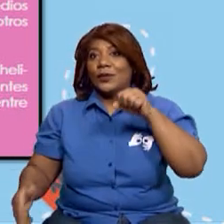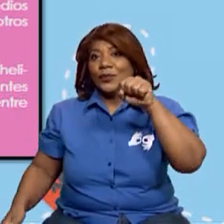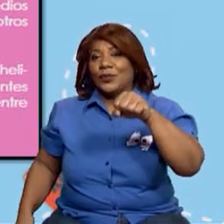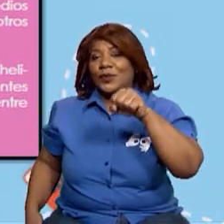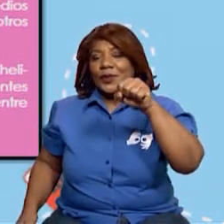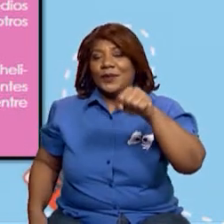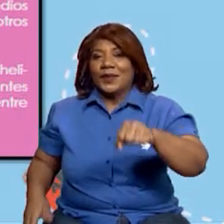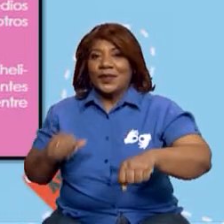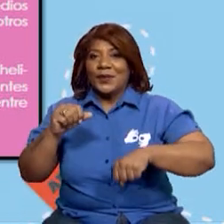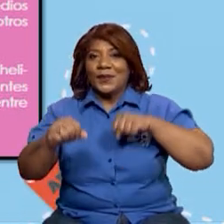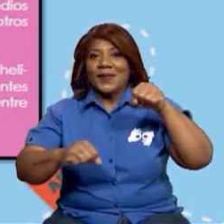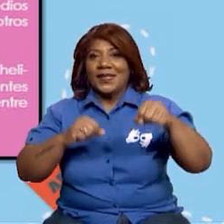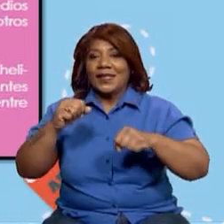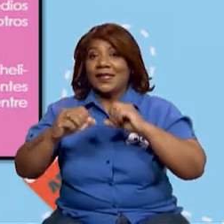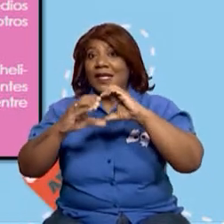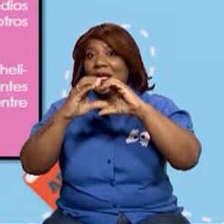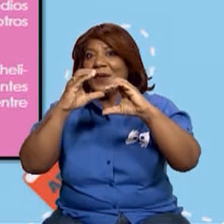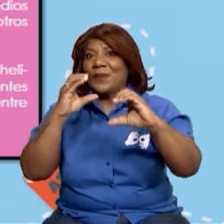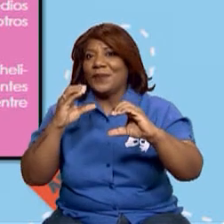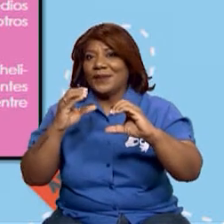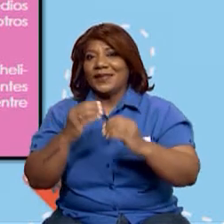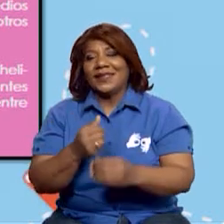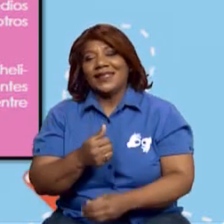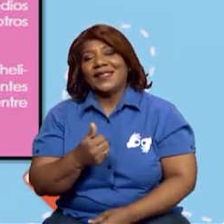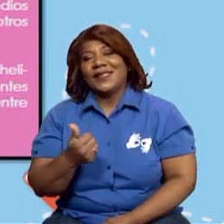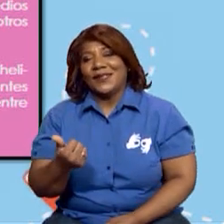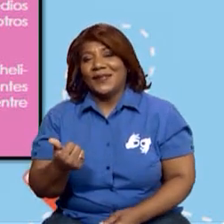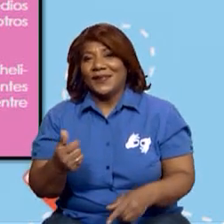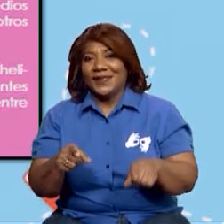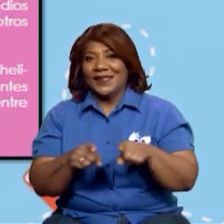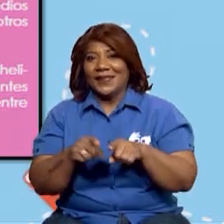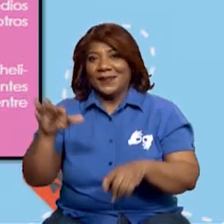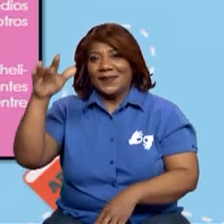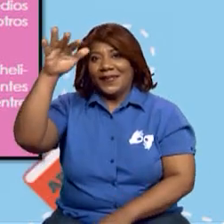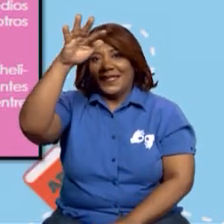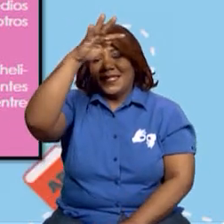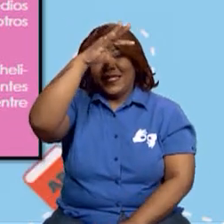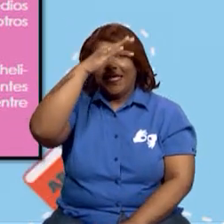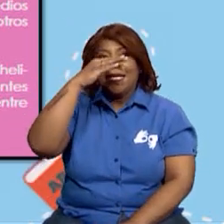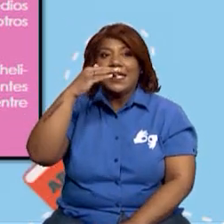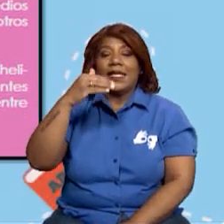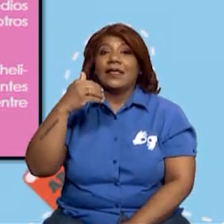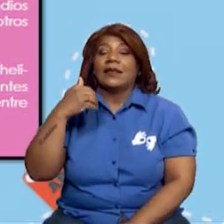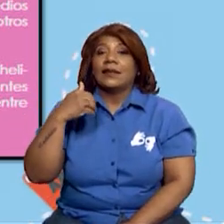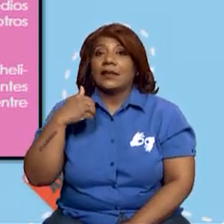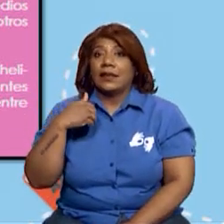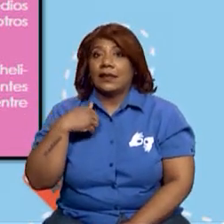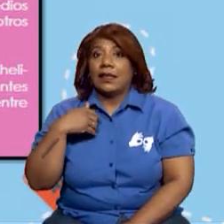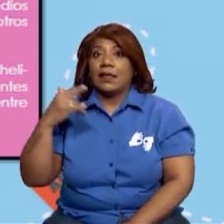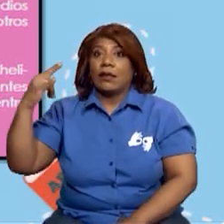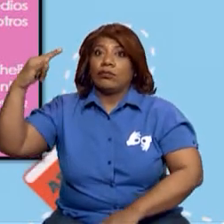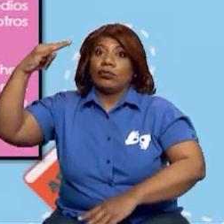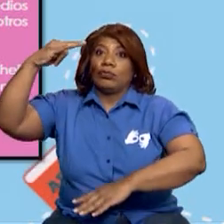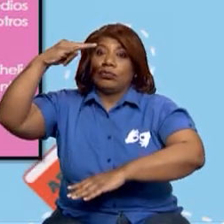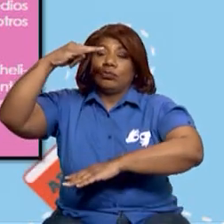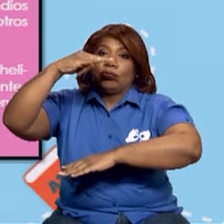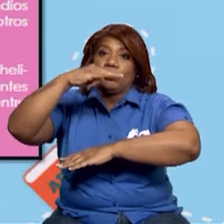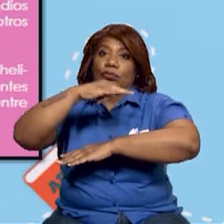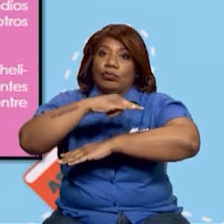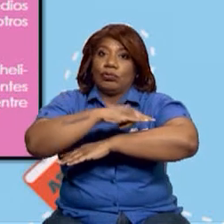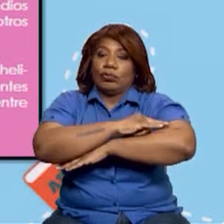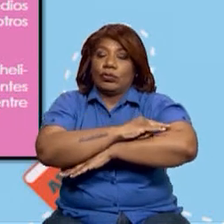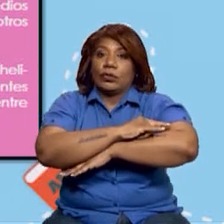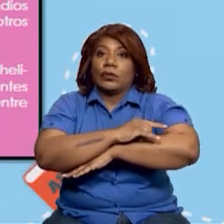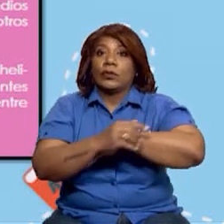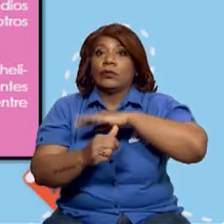bicicletas, autobuses, entre otros. En el transporte aéreo, puede ser una pista de aterrizaje, un helipuerto o